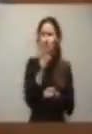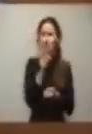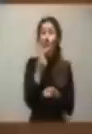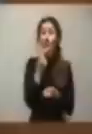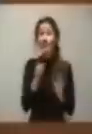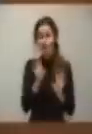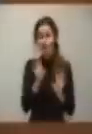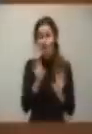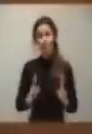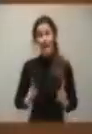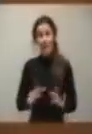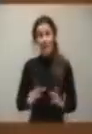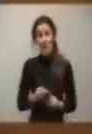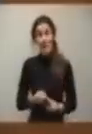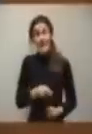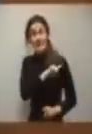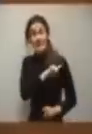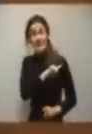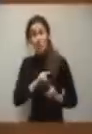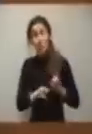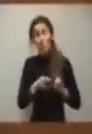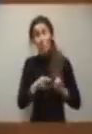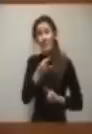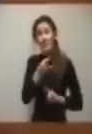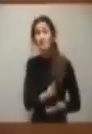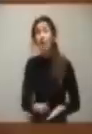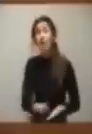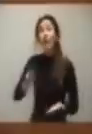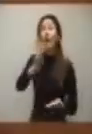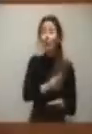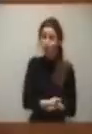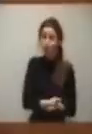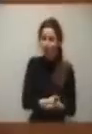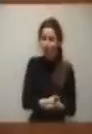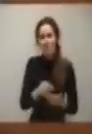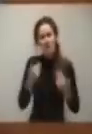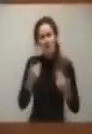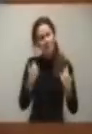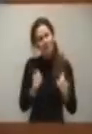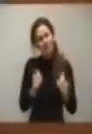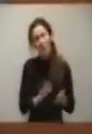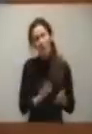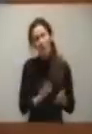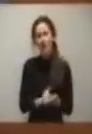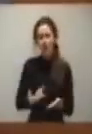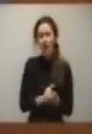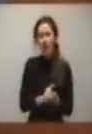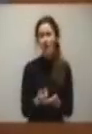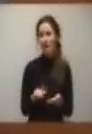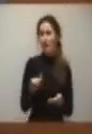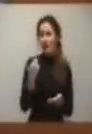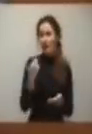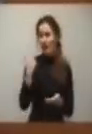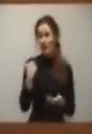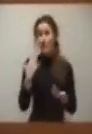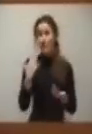excesos, duplicidades y redundancias. Eso se repite reiteradamente en los últimos tiempos. Yo creo que la